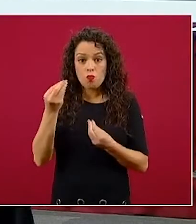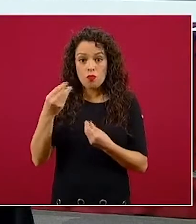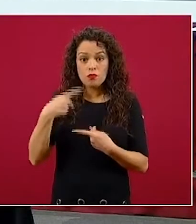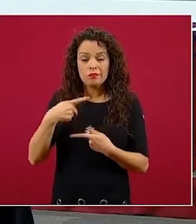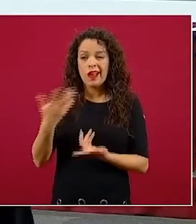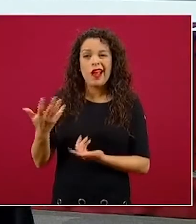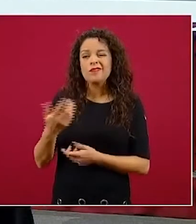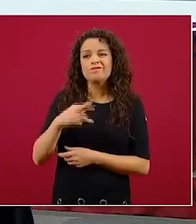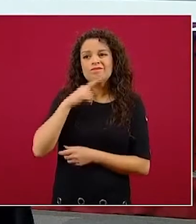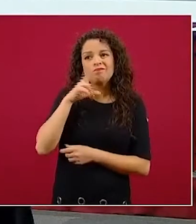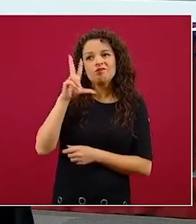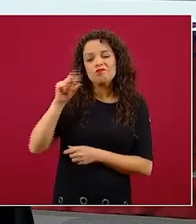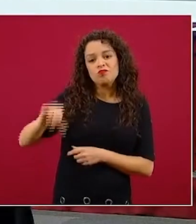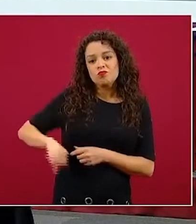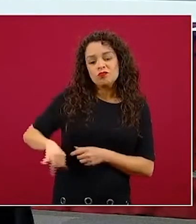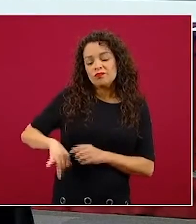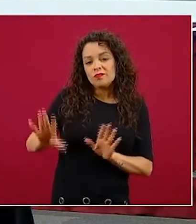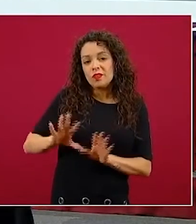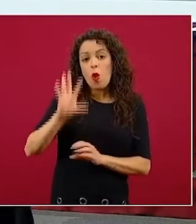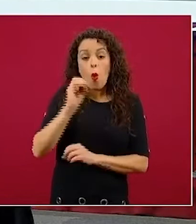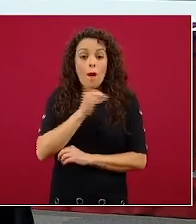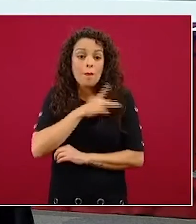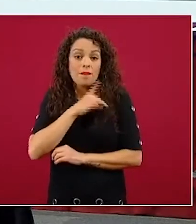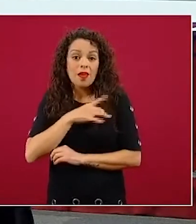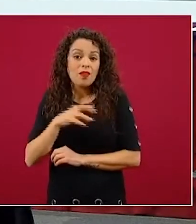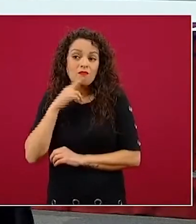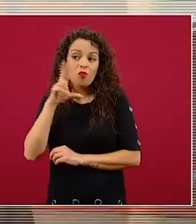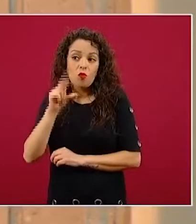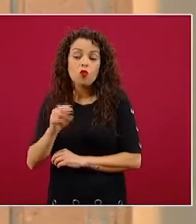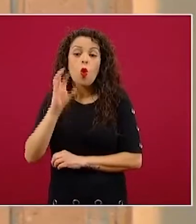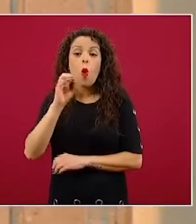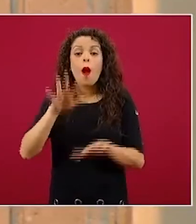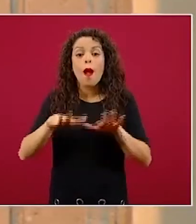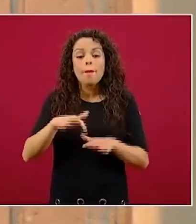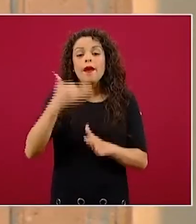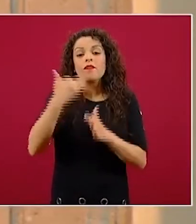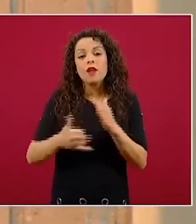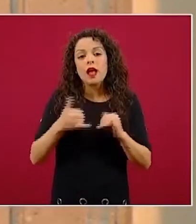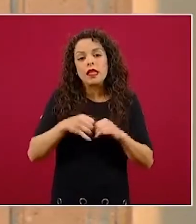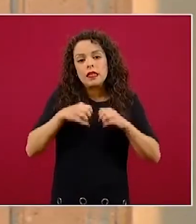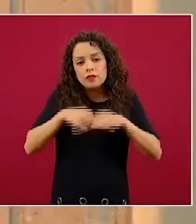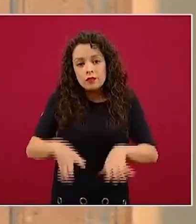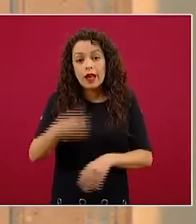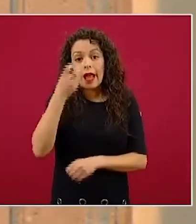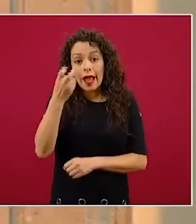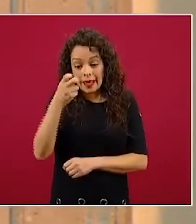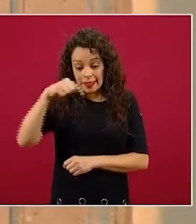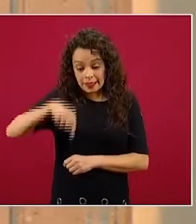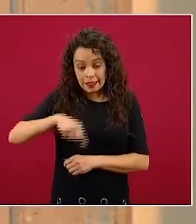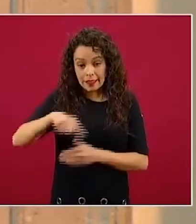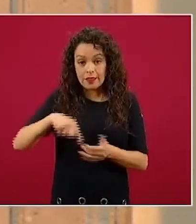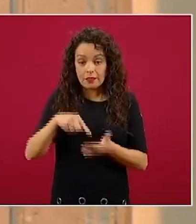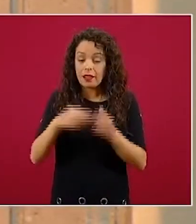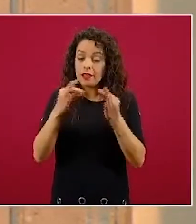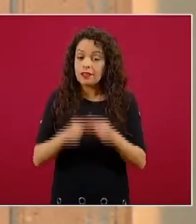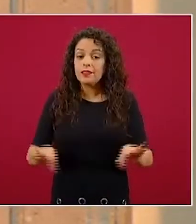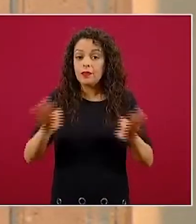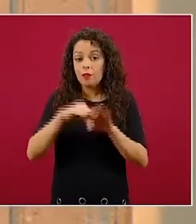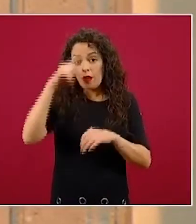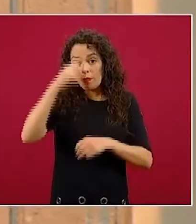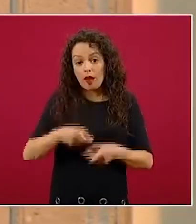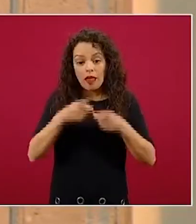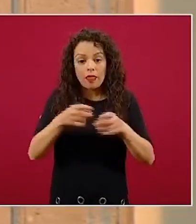interesa o les da miedo. Y a veces, muchas veces también por falta de información. Entonces, creemos que estos espacios son muy importantes para